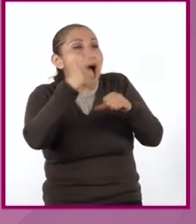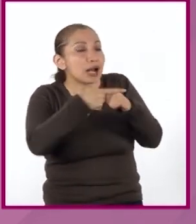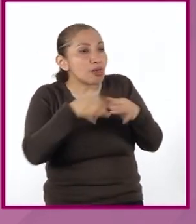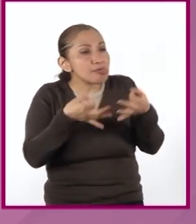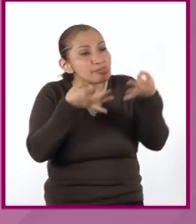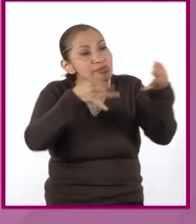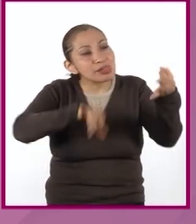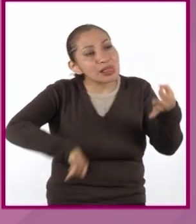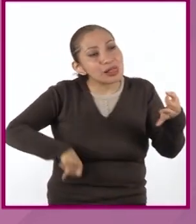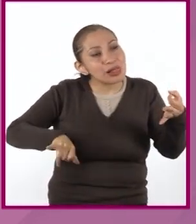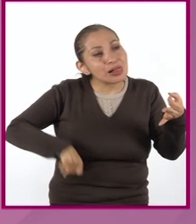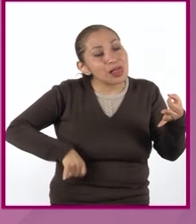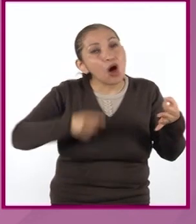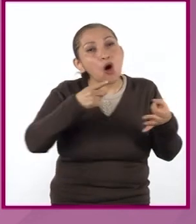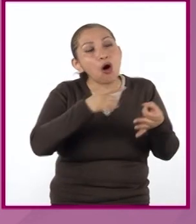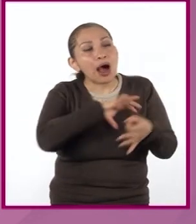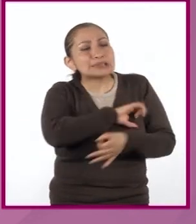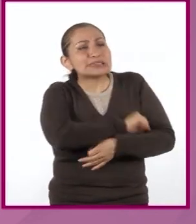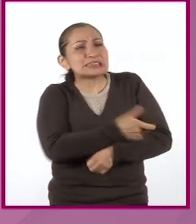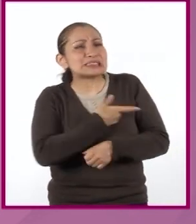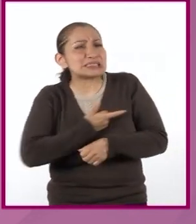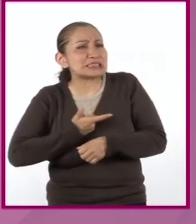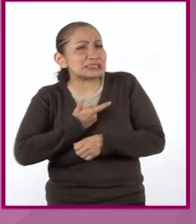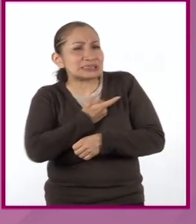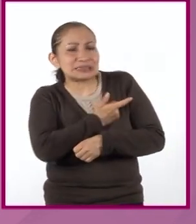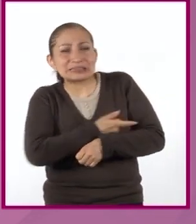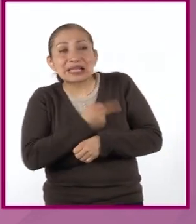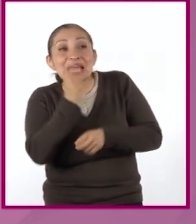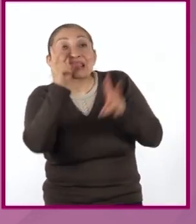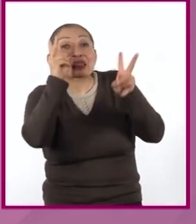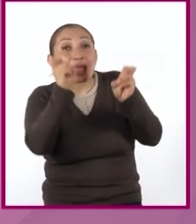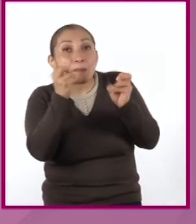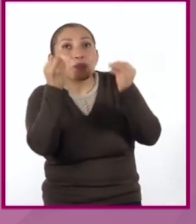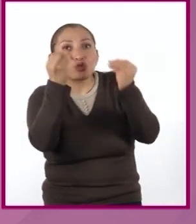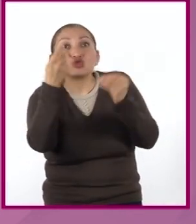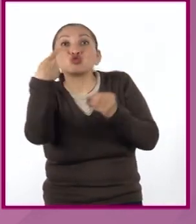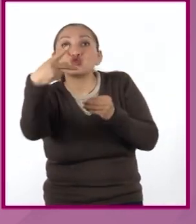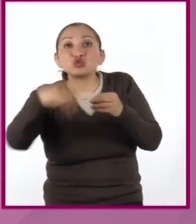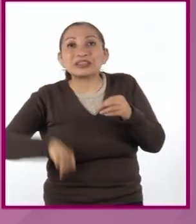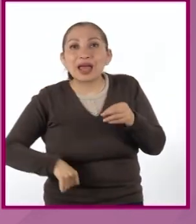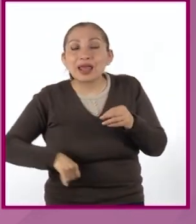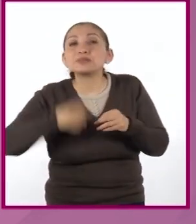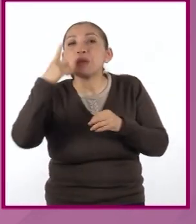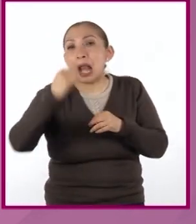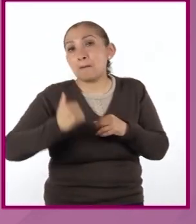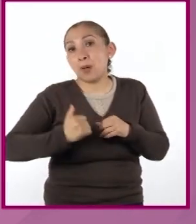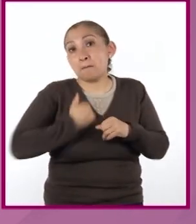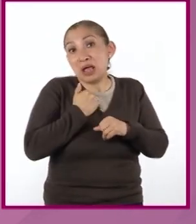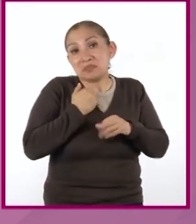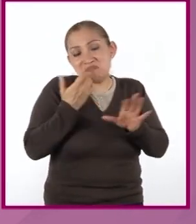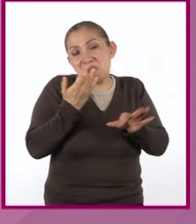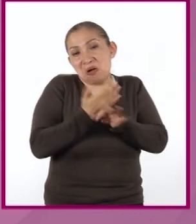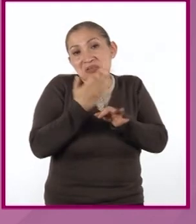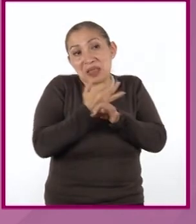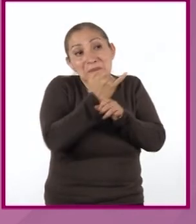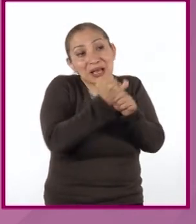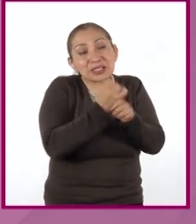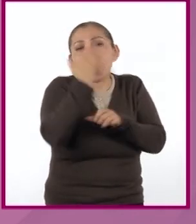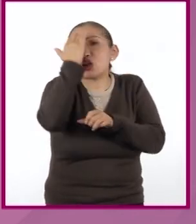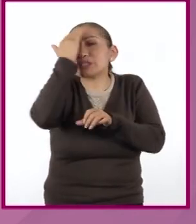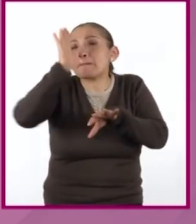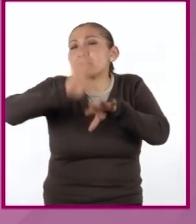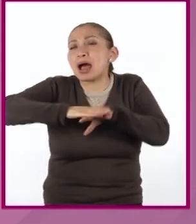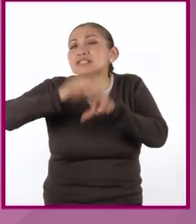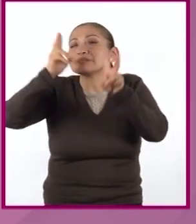les llame la atención o les apasione, que sea un tema de mucho interés para que aprovechen la oportunidad y conozcan